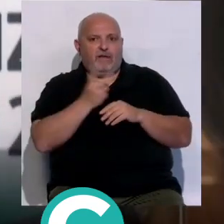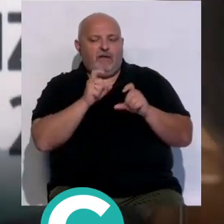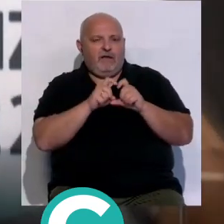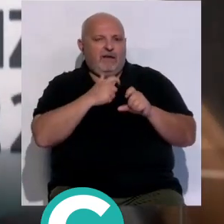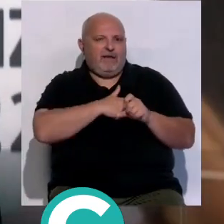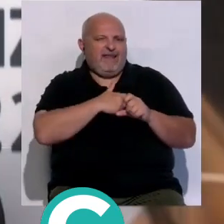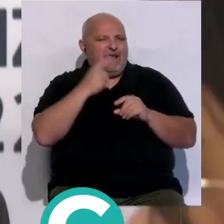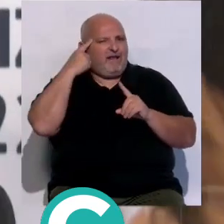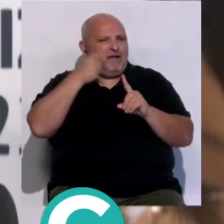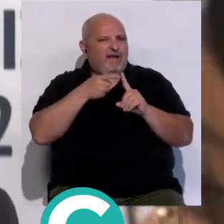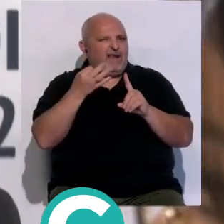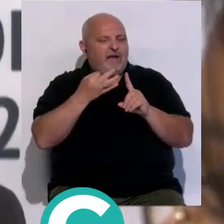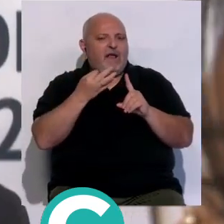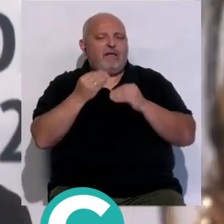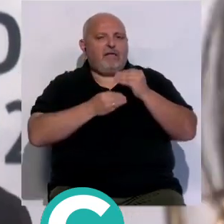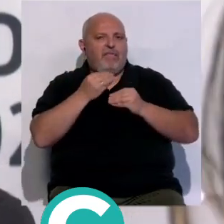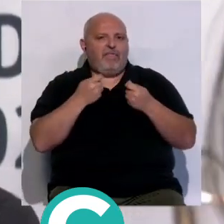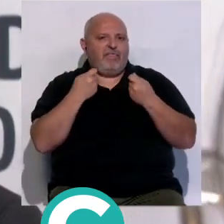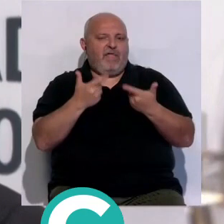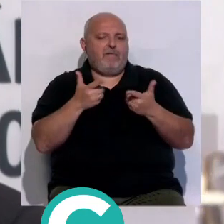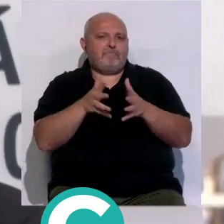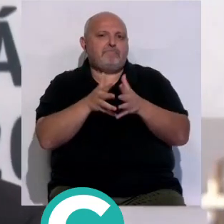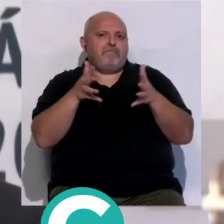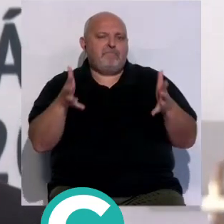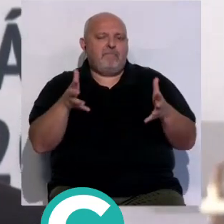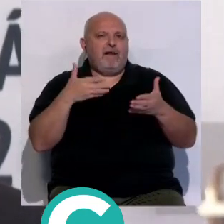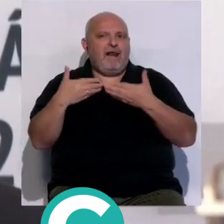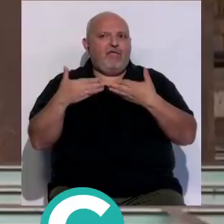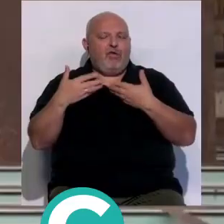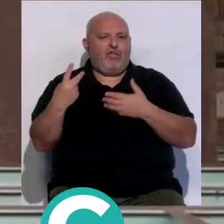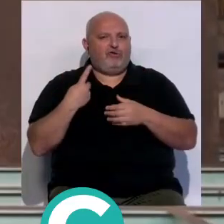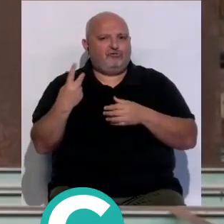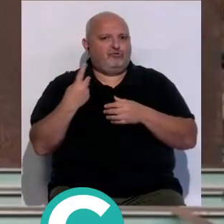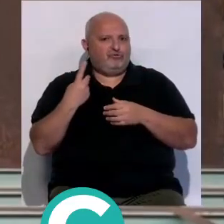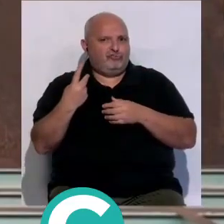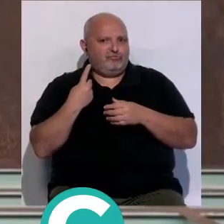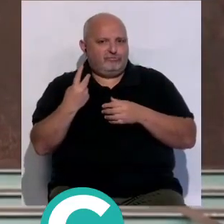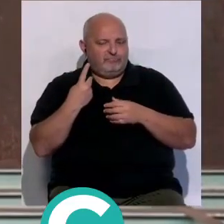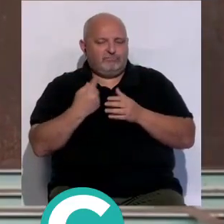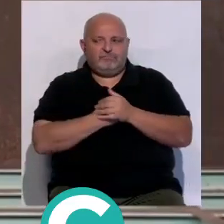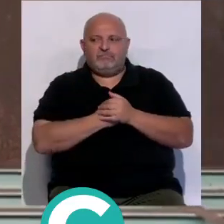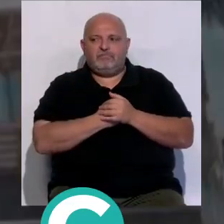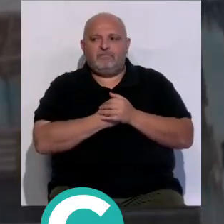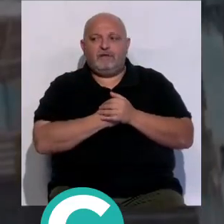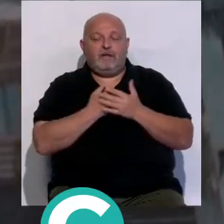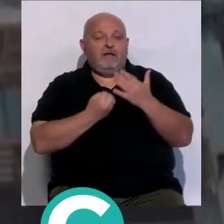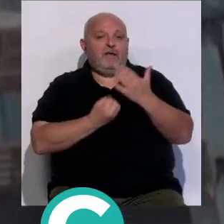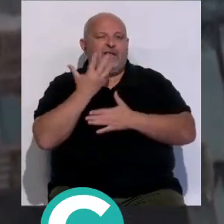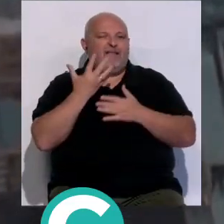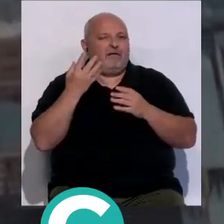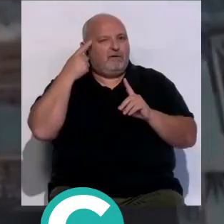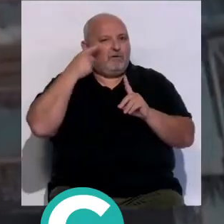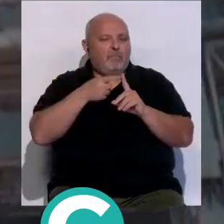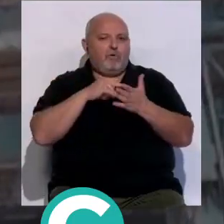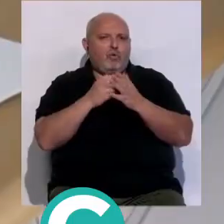lo que pretende es incentivar e incrementar las relaciones existentes entre estas dos entidades y sacar, sobre todo,